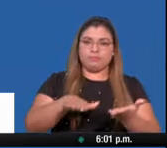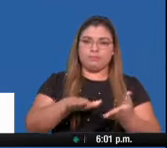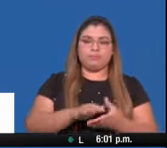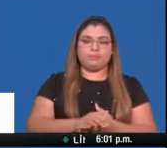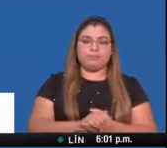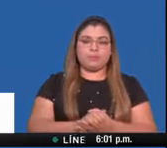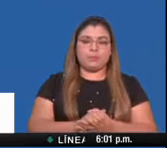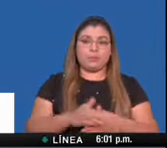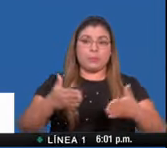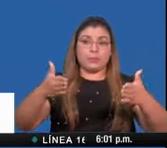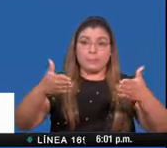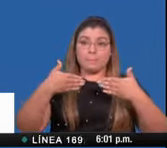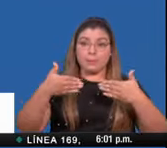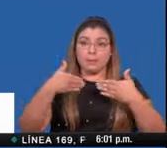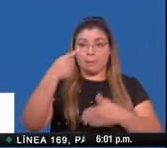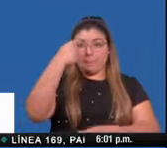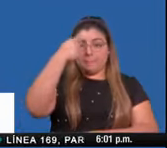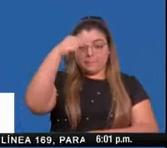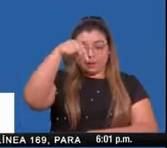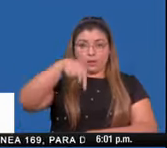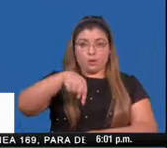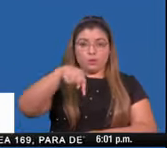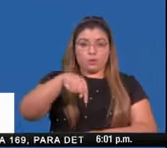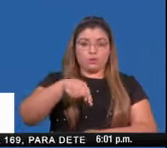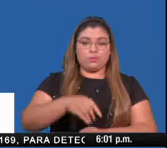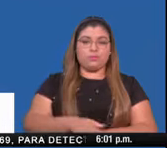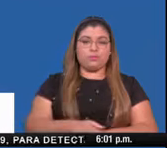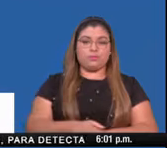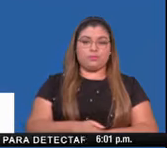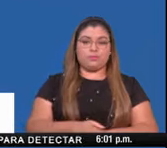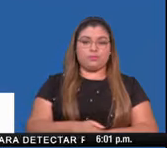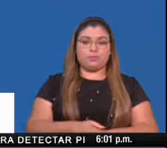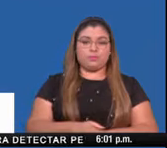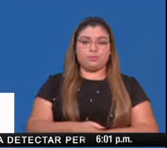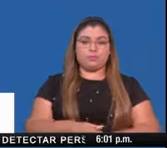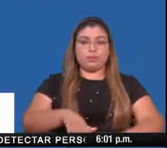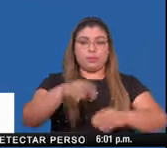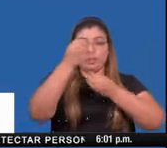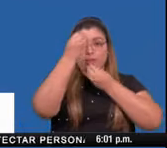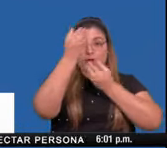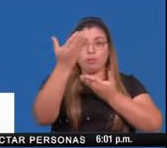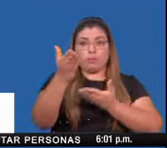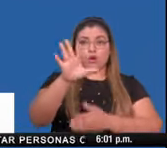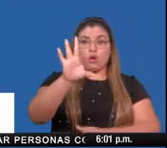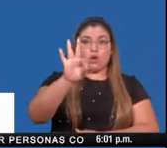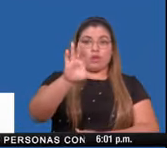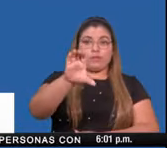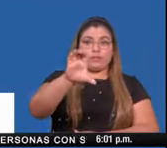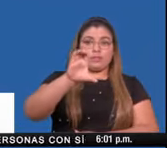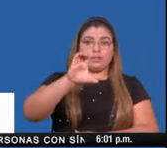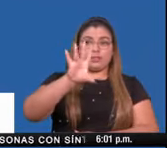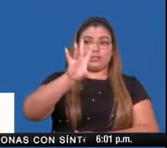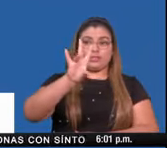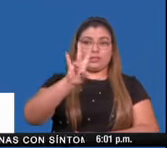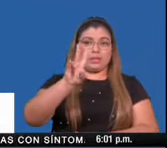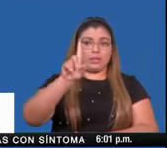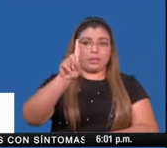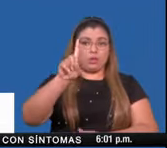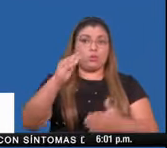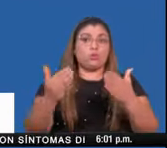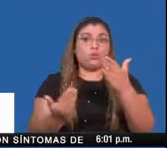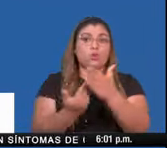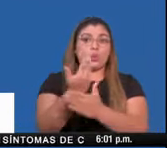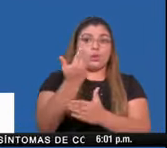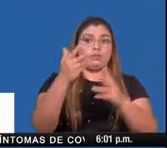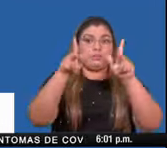En Panamá, para el día de hoy, estamos reportando 971 nuevos